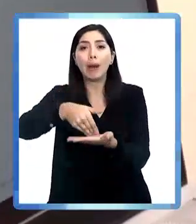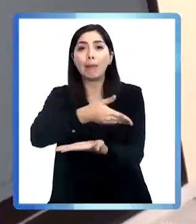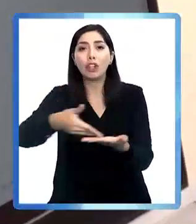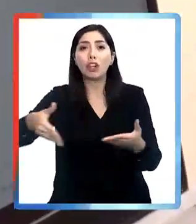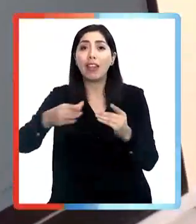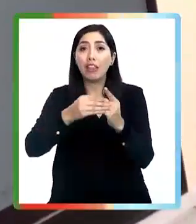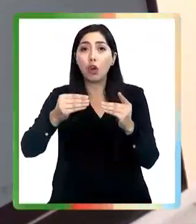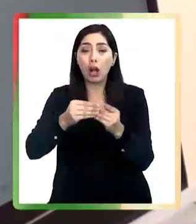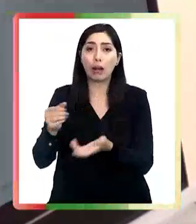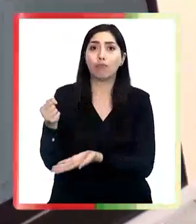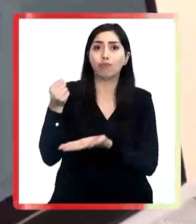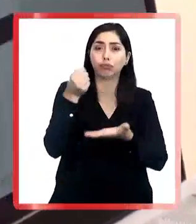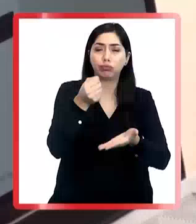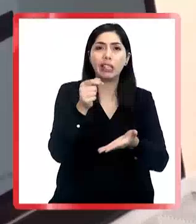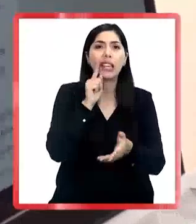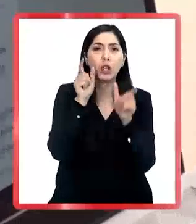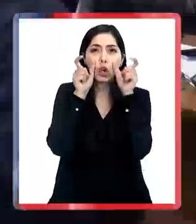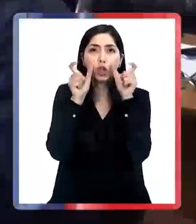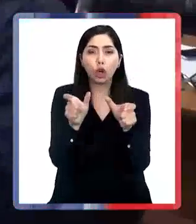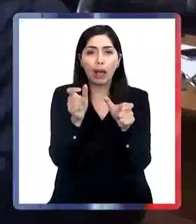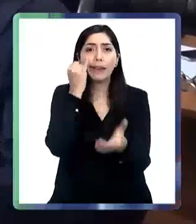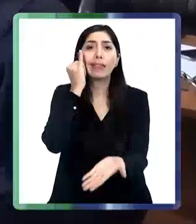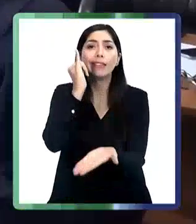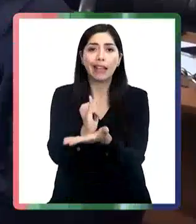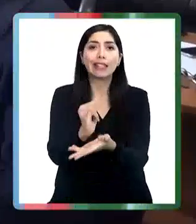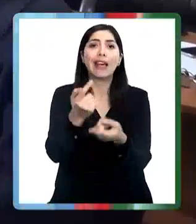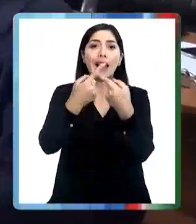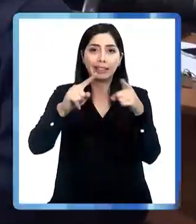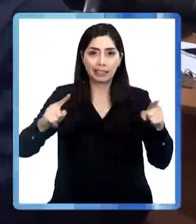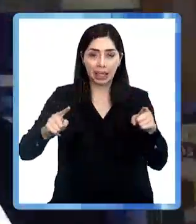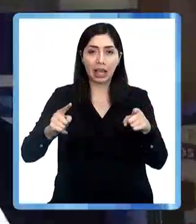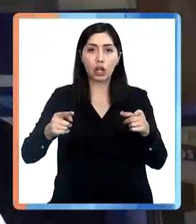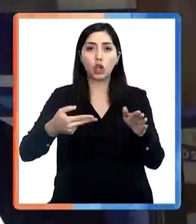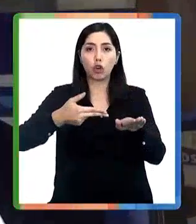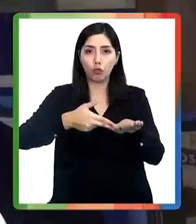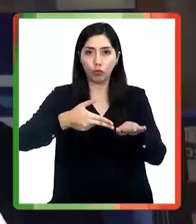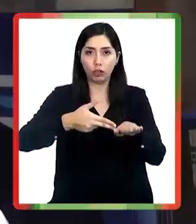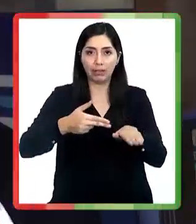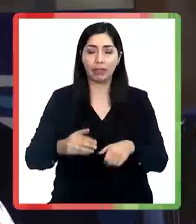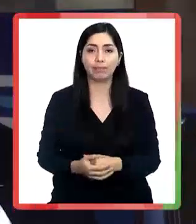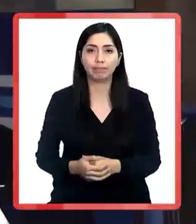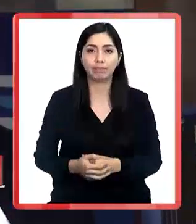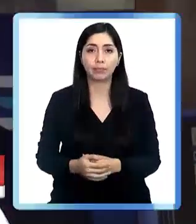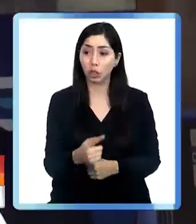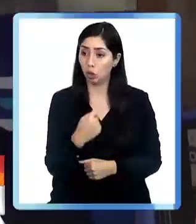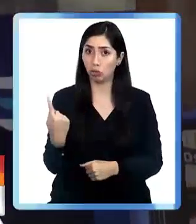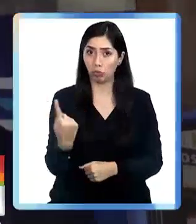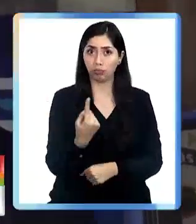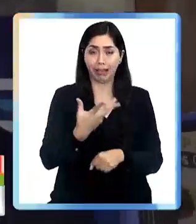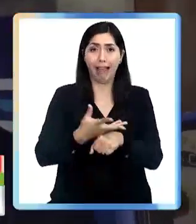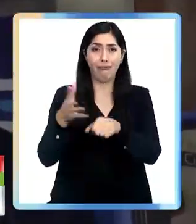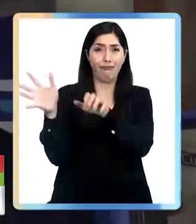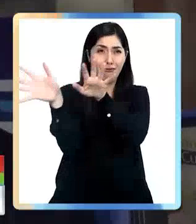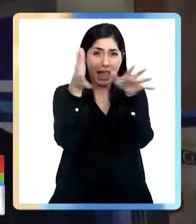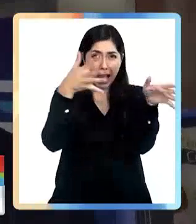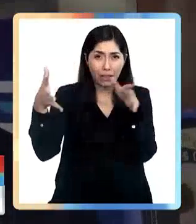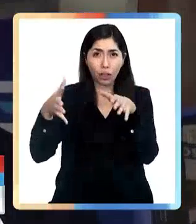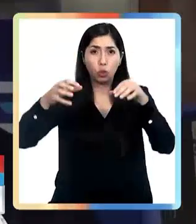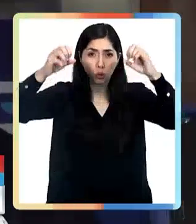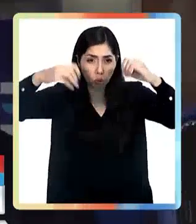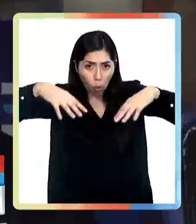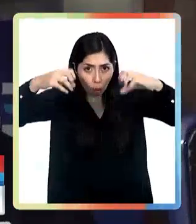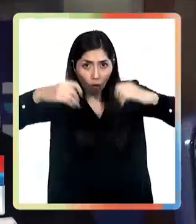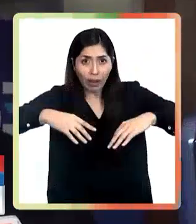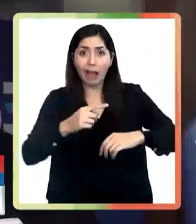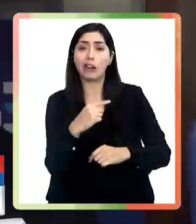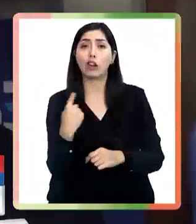está siendo fiscalizado por la Superintendencia de Electricidad y Combustibles. Estamos con viento, con lluvia y nosotros